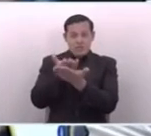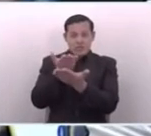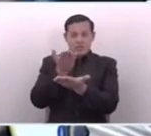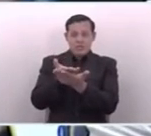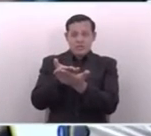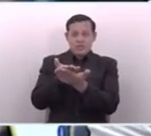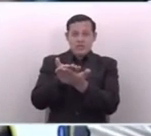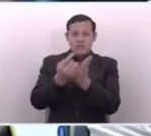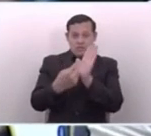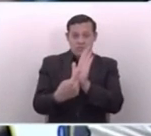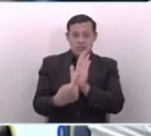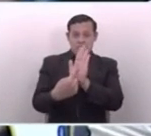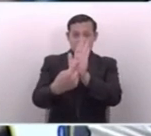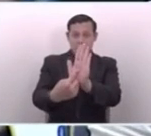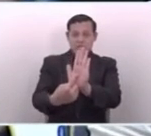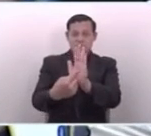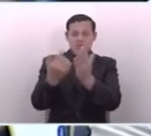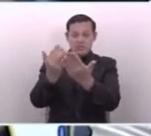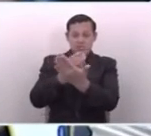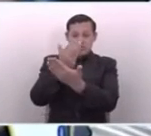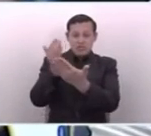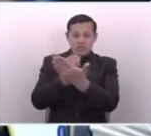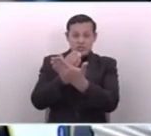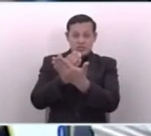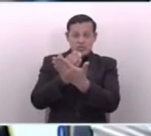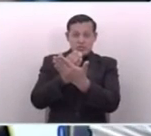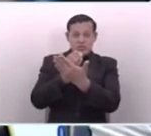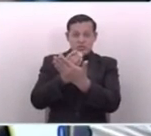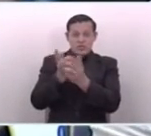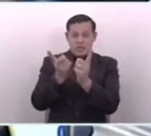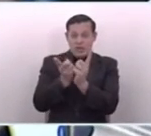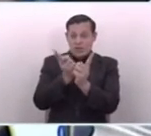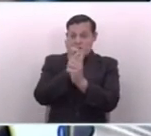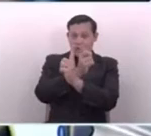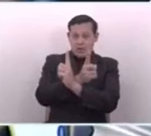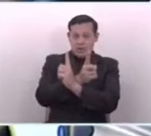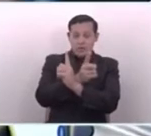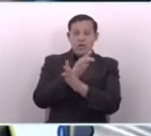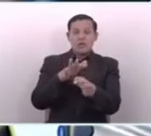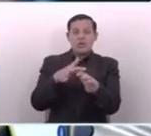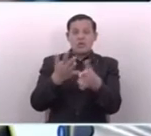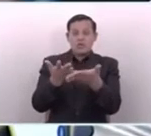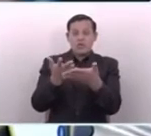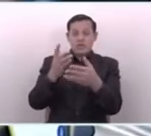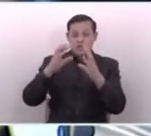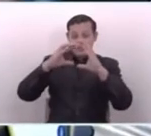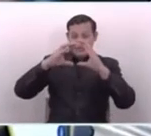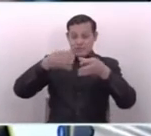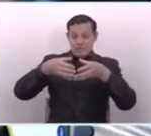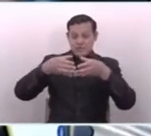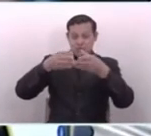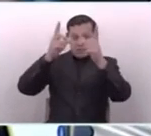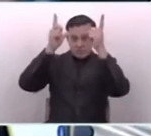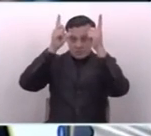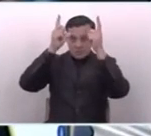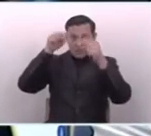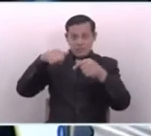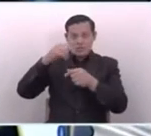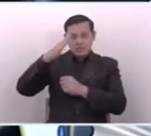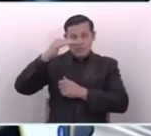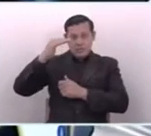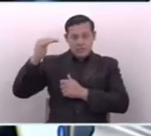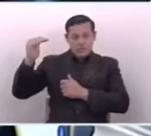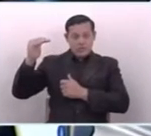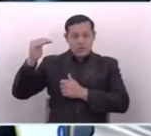plantearon y la presentaron para su estudio, hubo intercambios con el sector ganadero de nuestro país